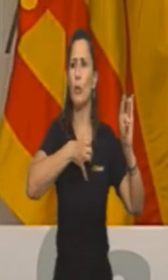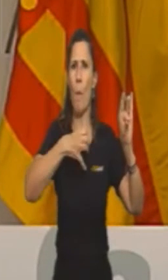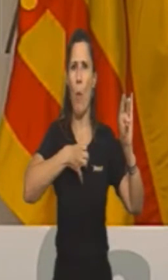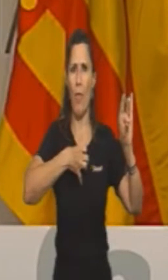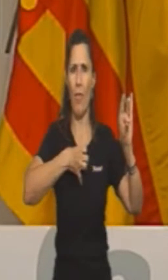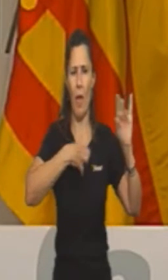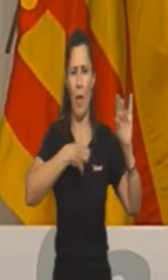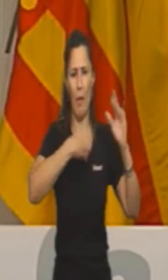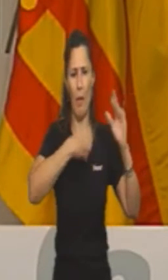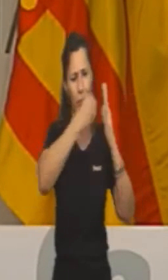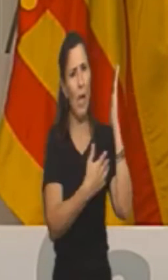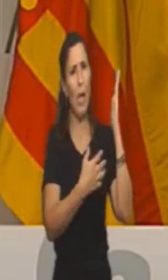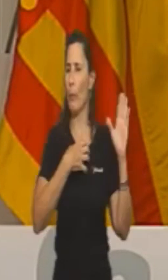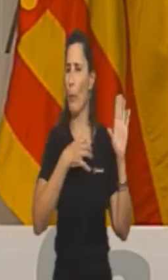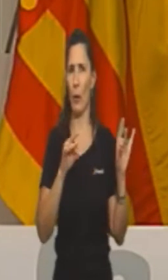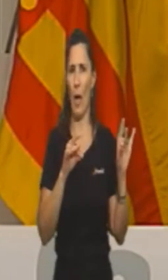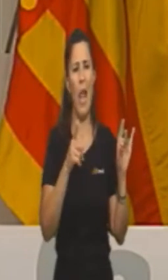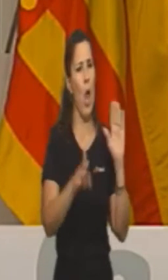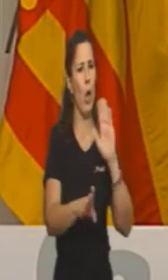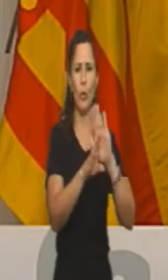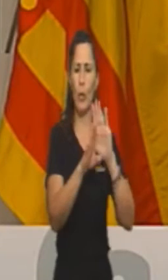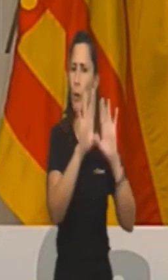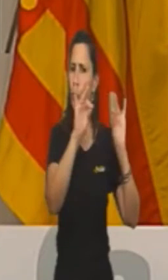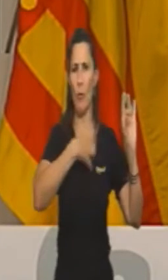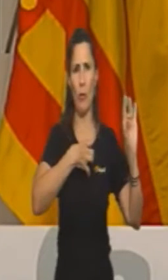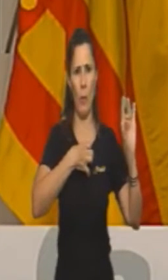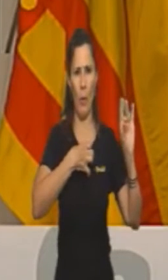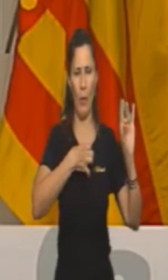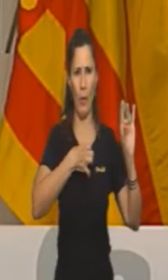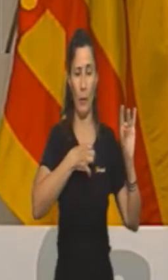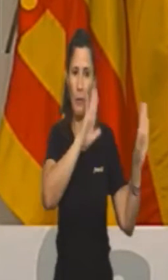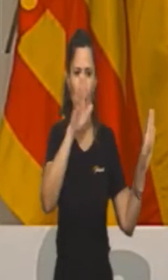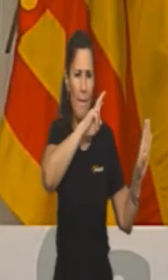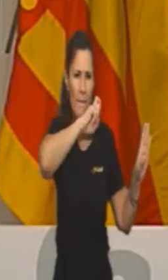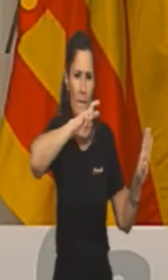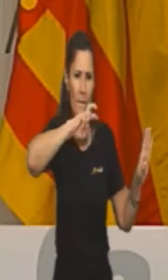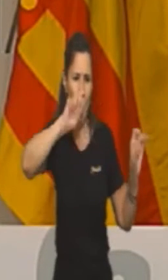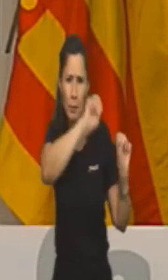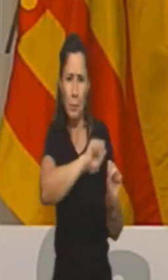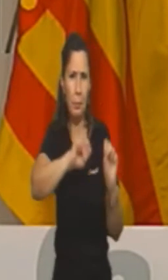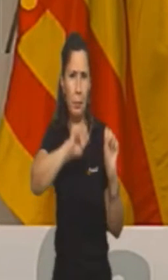y van a seguir siendo intocables mientras este Gobierno esté aquí.